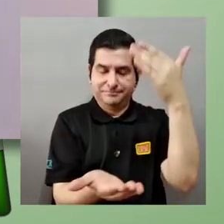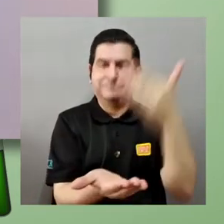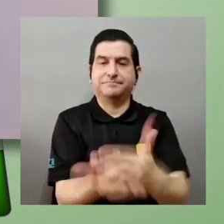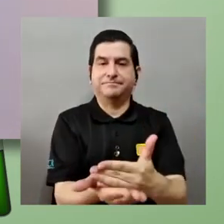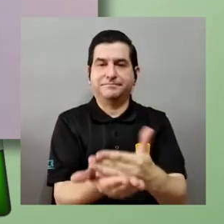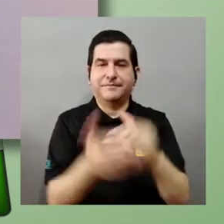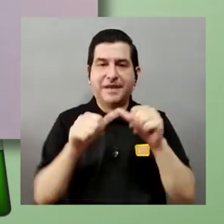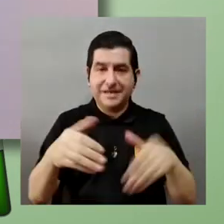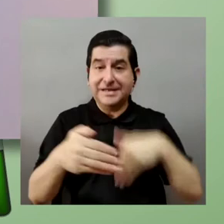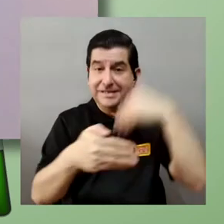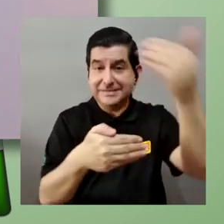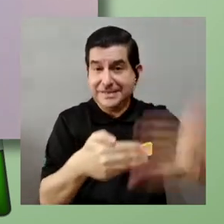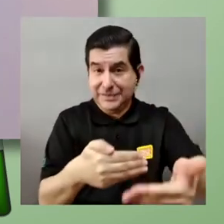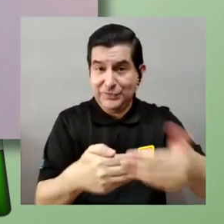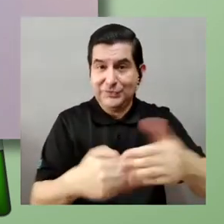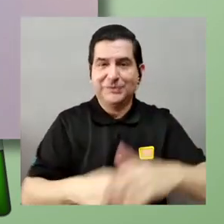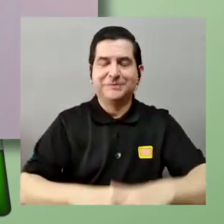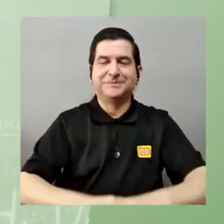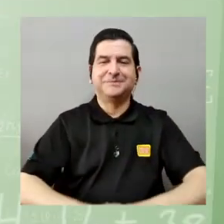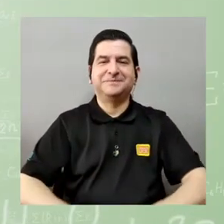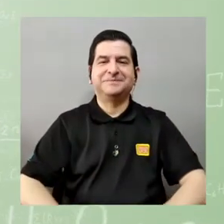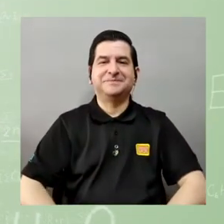a una pausa y regresamos